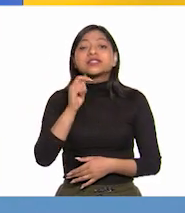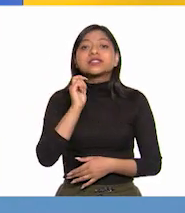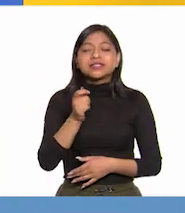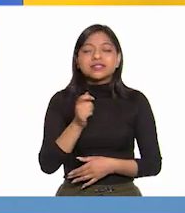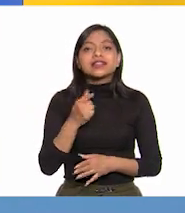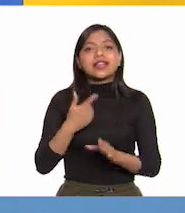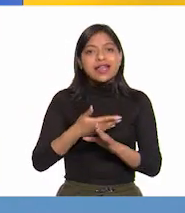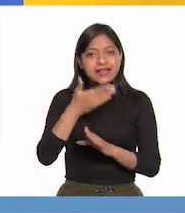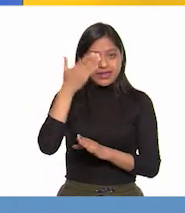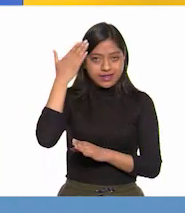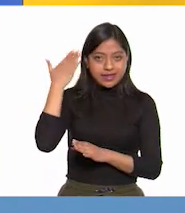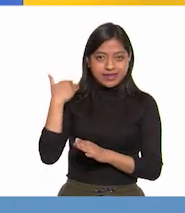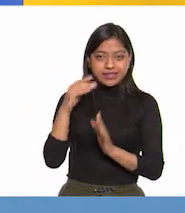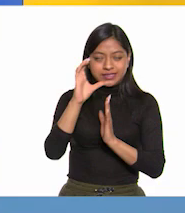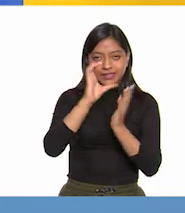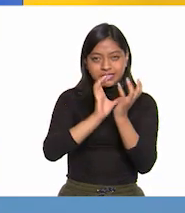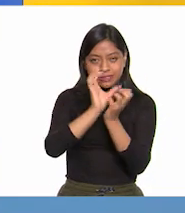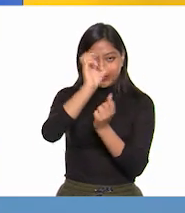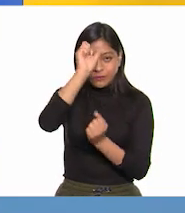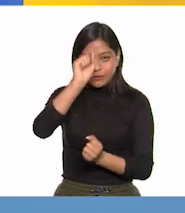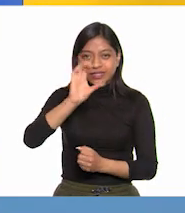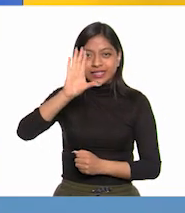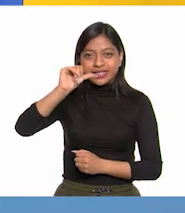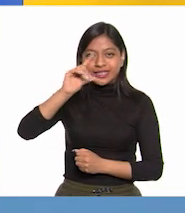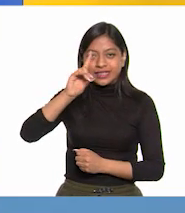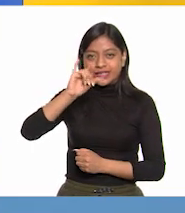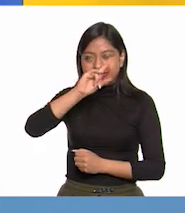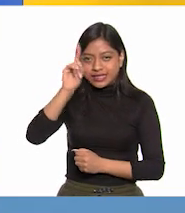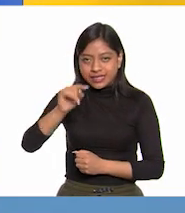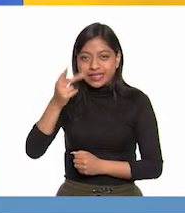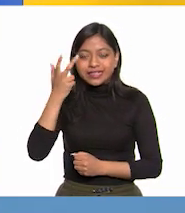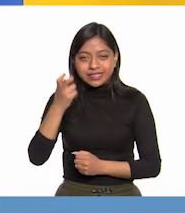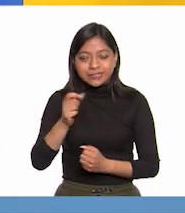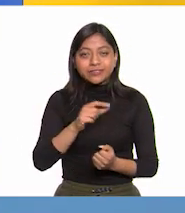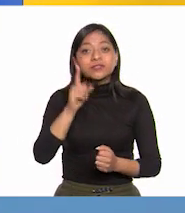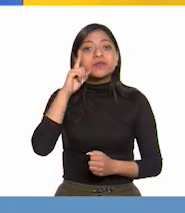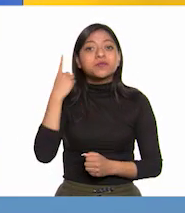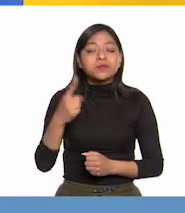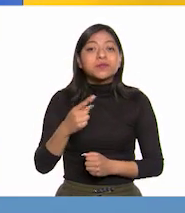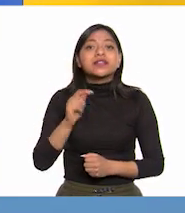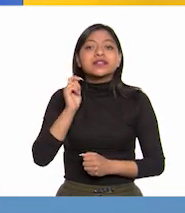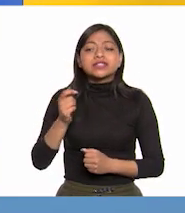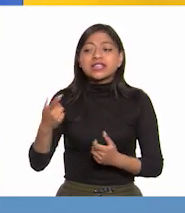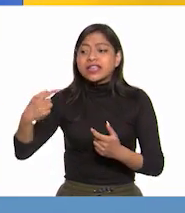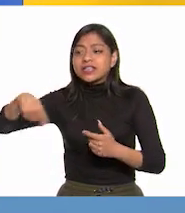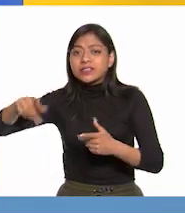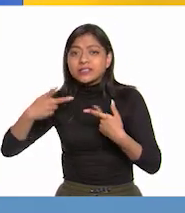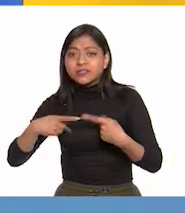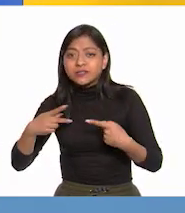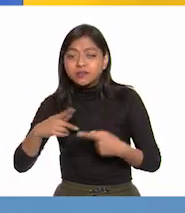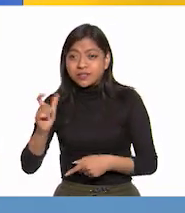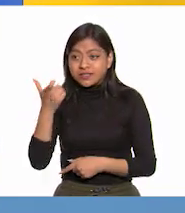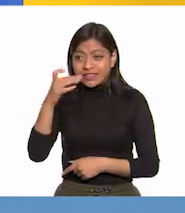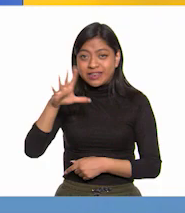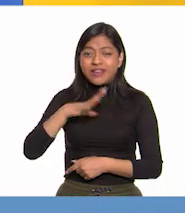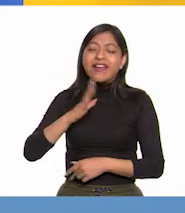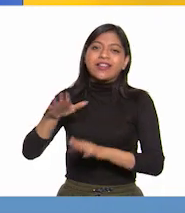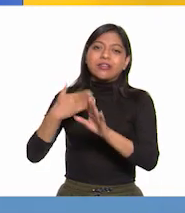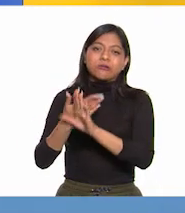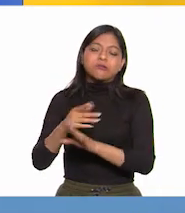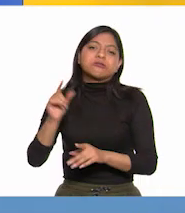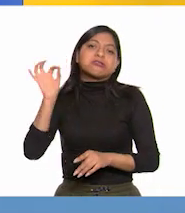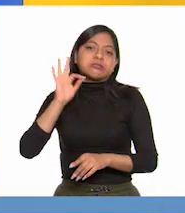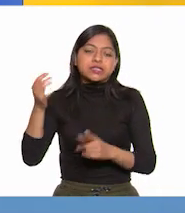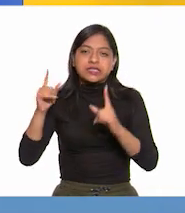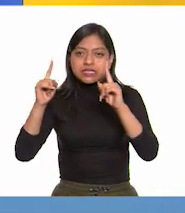establecidas en la Constitución de Cádiz, lo cual afectaba los intereses de grupos que tenían cierto poder, como la iglesia